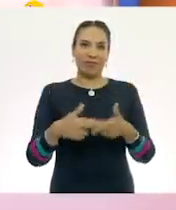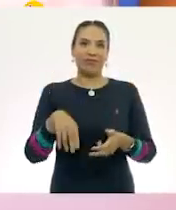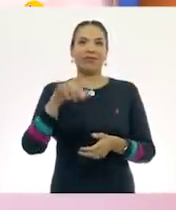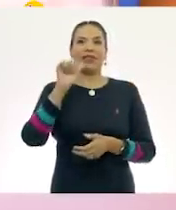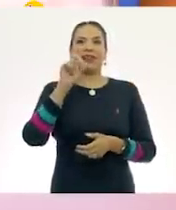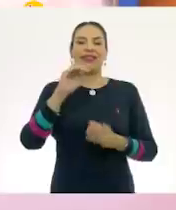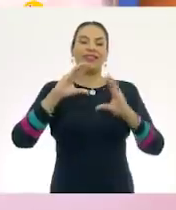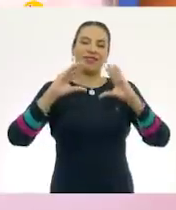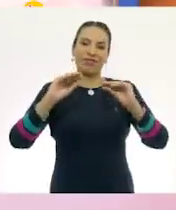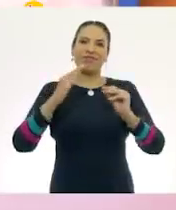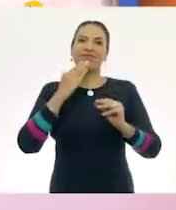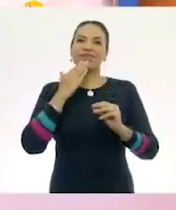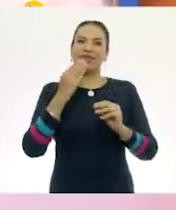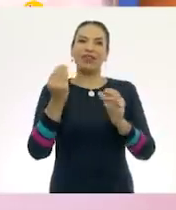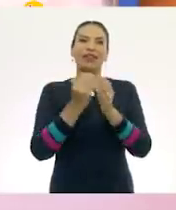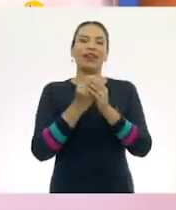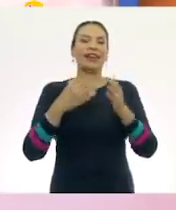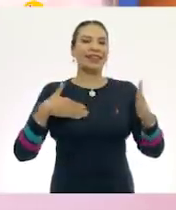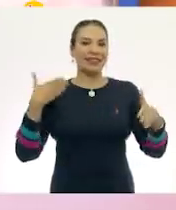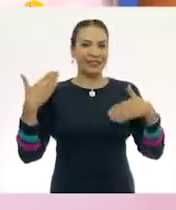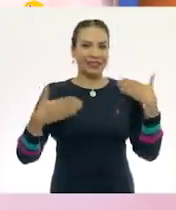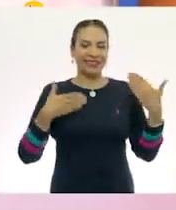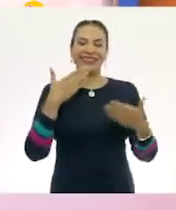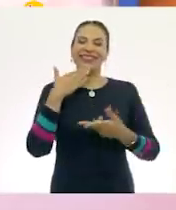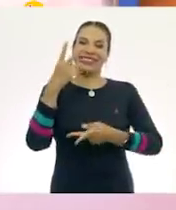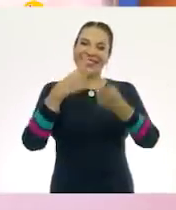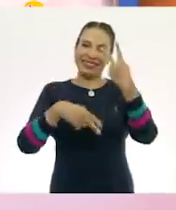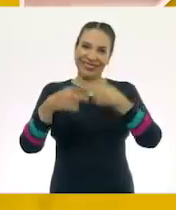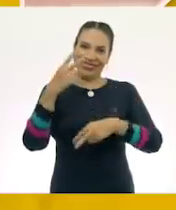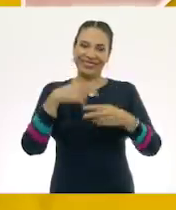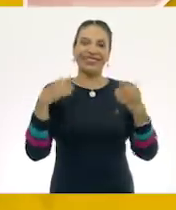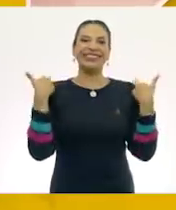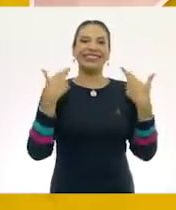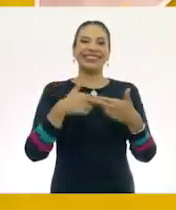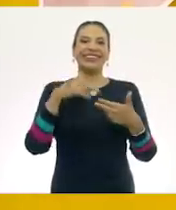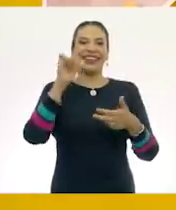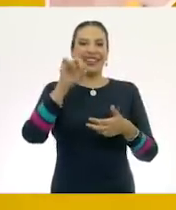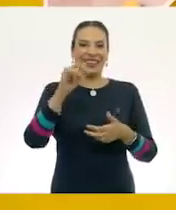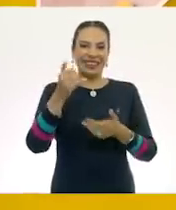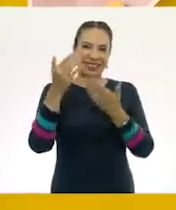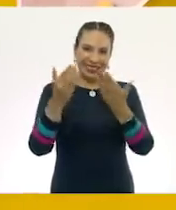viene preparada y es una clase muy divertida. Vamos a darle la bienvenida. ¡Maestra Angie!